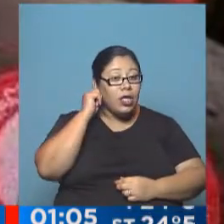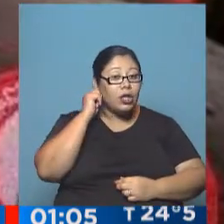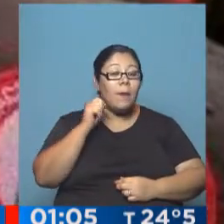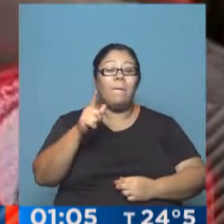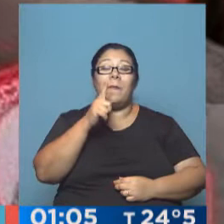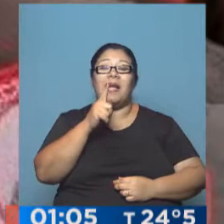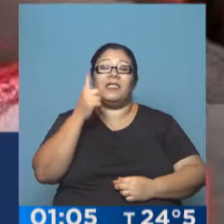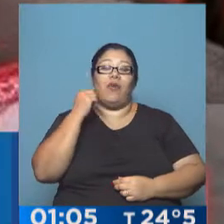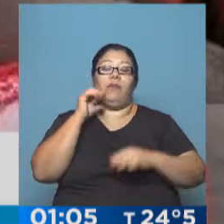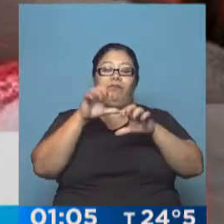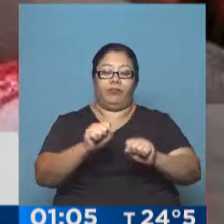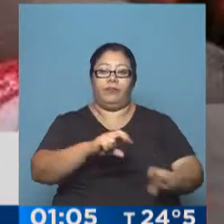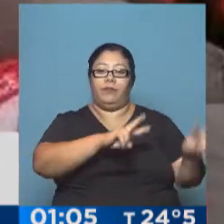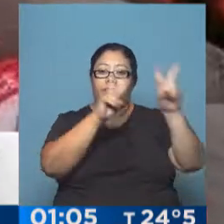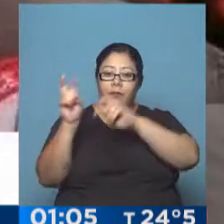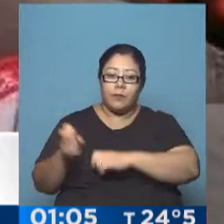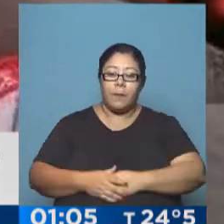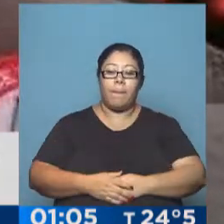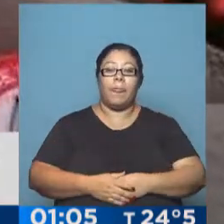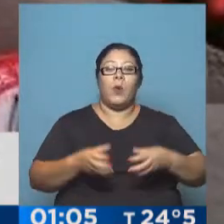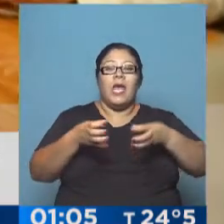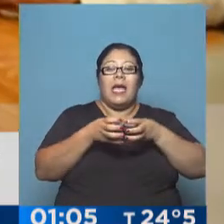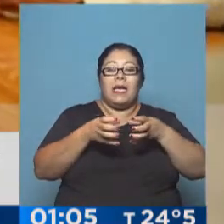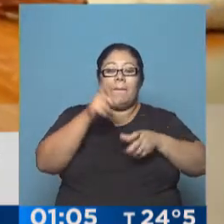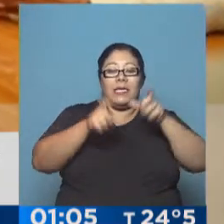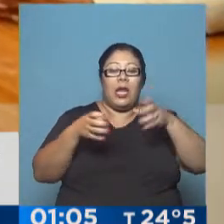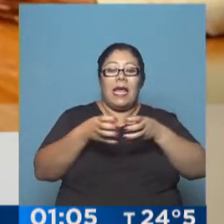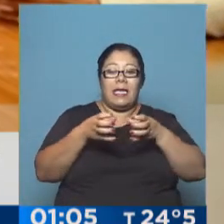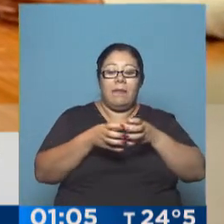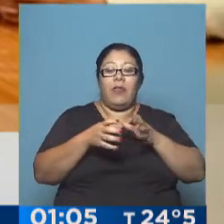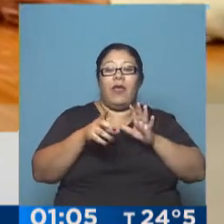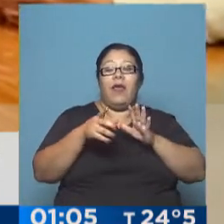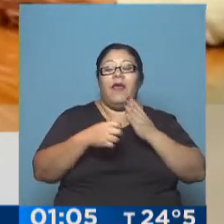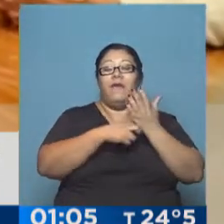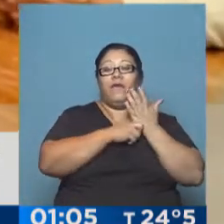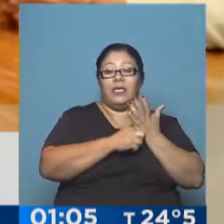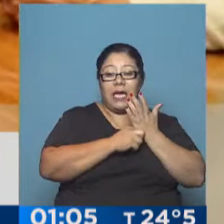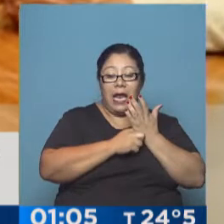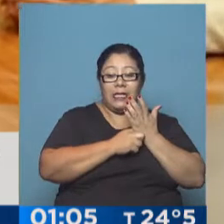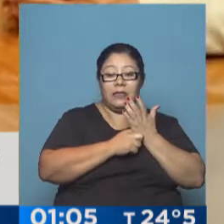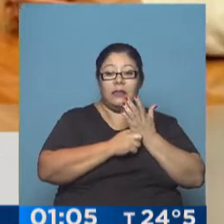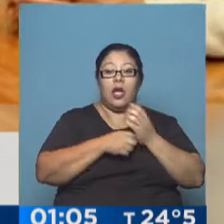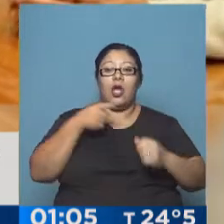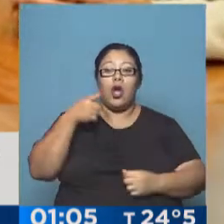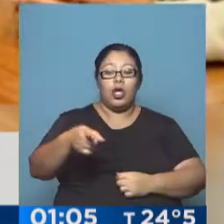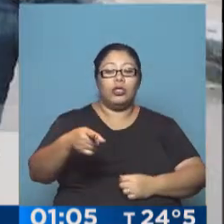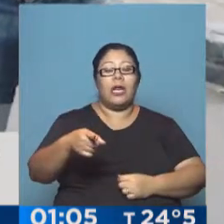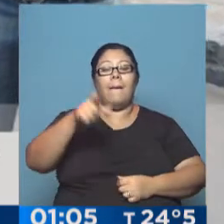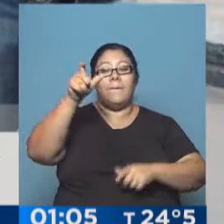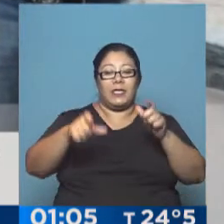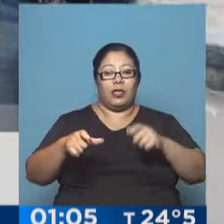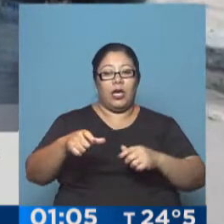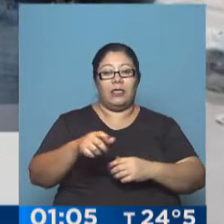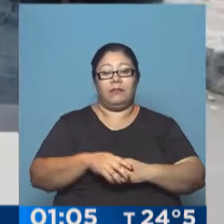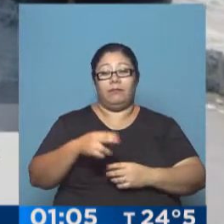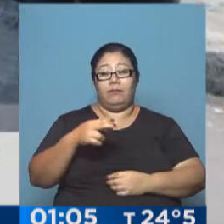Un equipo de fiscales contra los neonazis. Fue creado por la procuradora Alejandra Gil Scarbó y tendrá el objetivo de investigar el